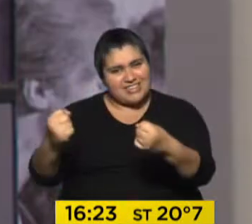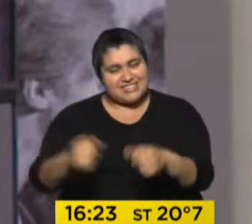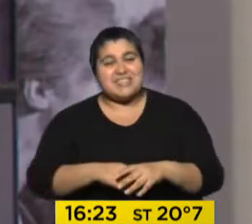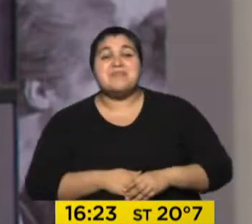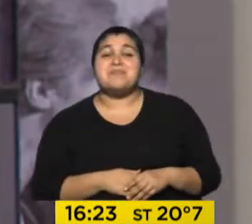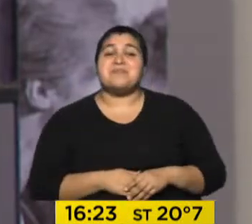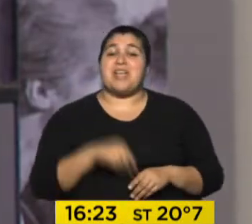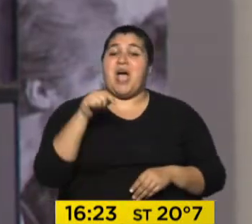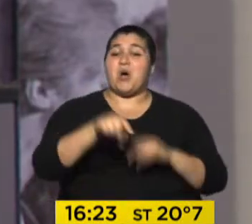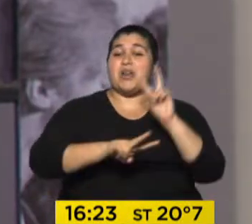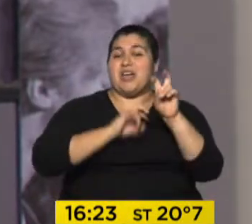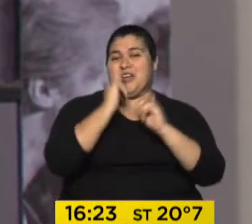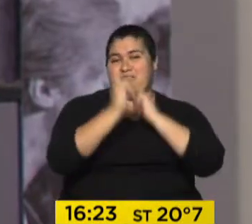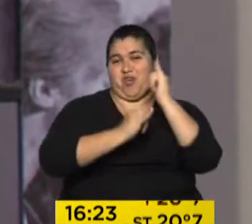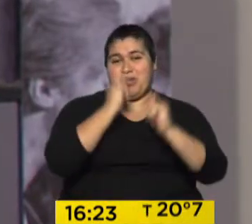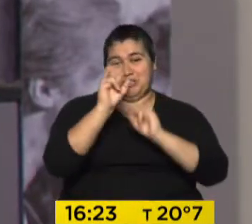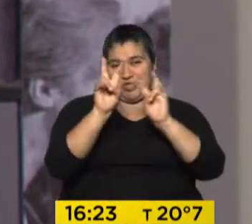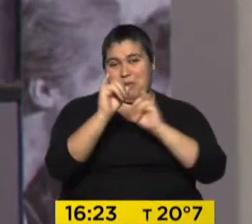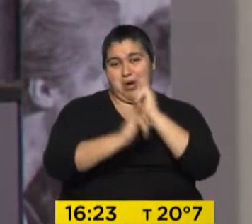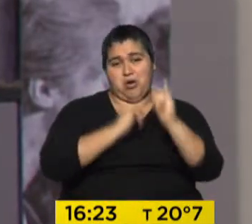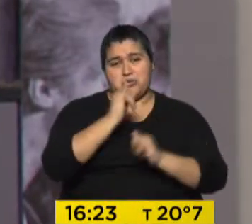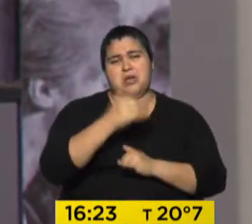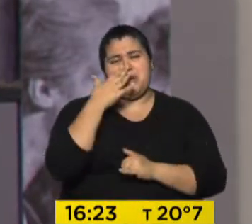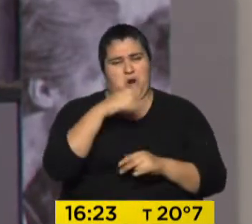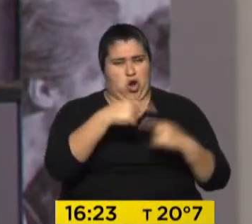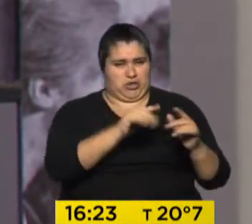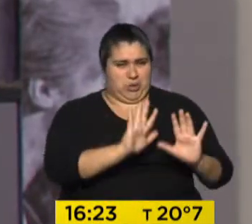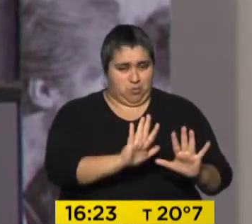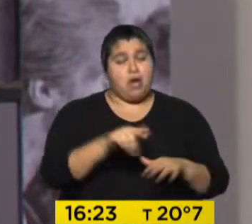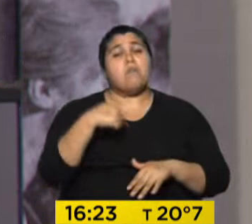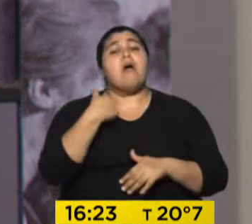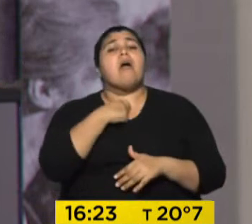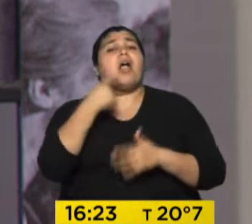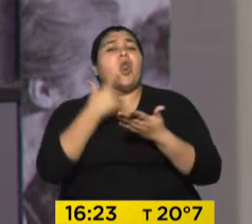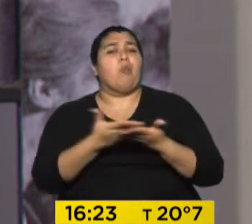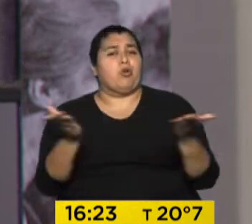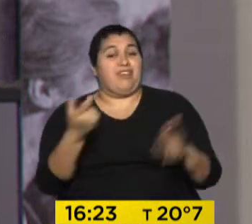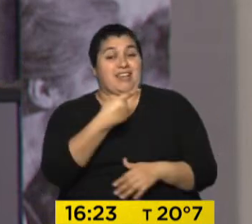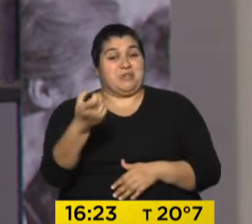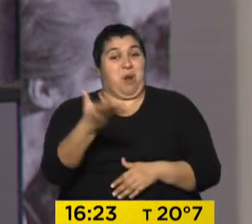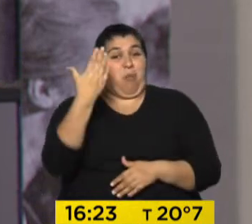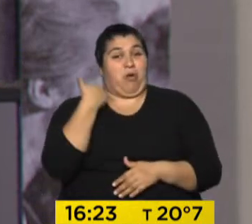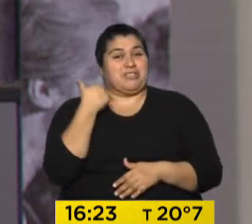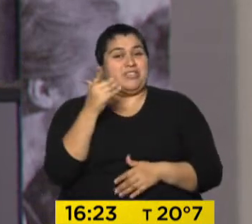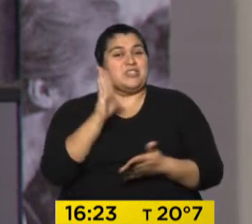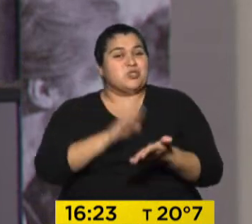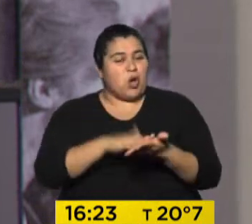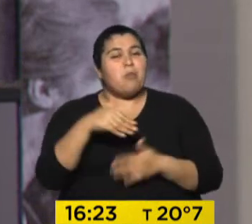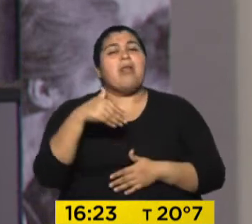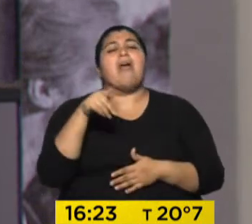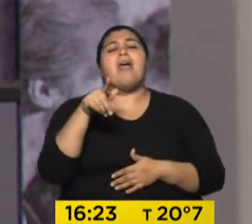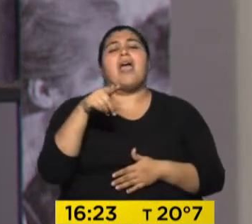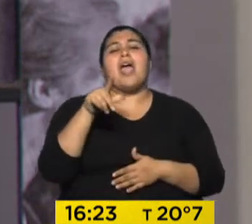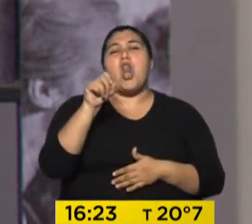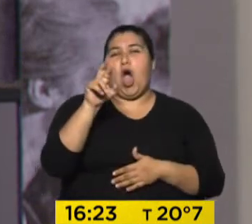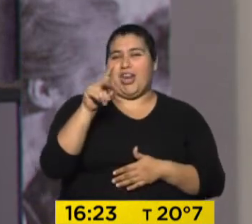Vamos a seguir ahora con la información. En un ratito ahora vamos a compartir con ustedes algo que fue un éxito la semana pasada. Estamos hablando, por supuesto, del segmento de Vero